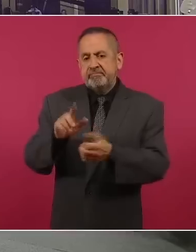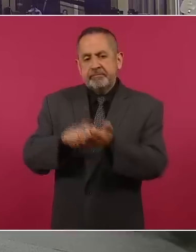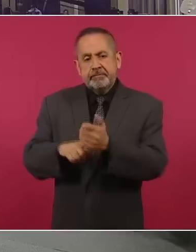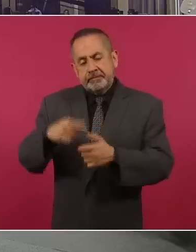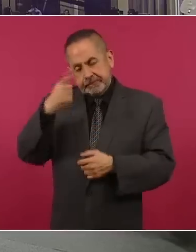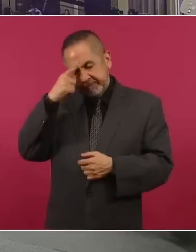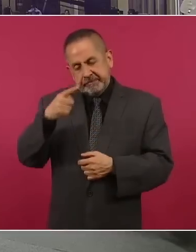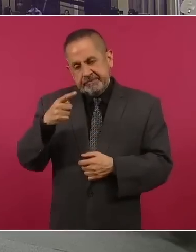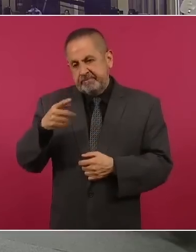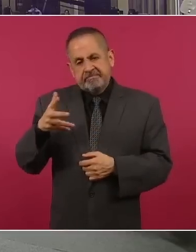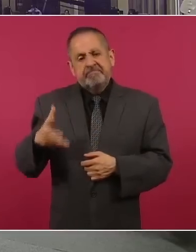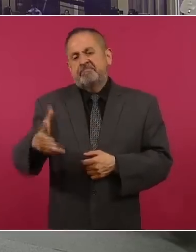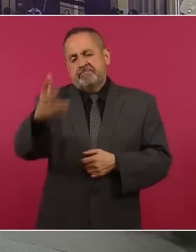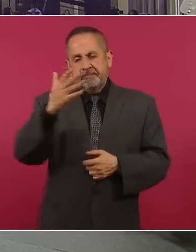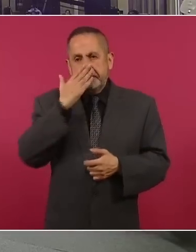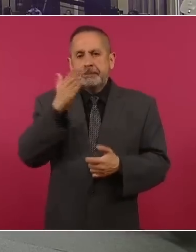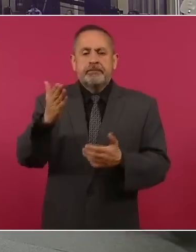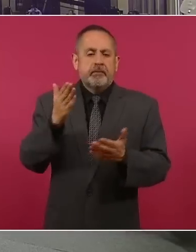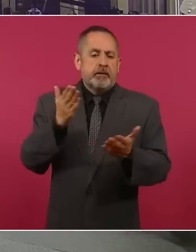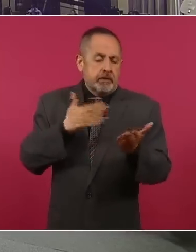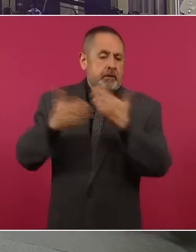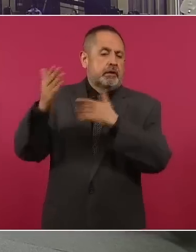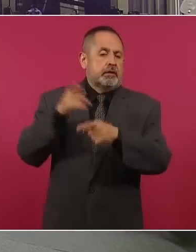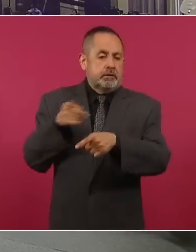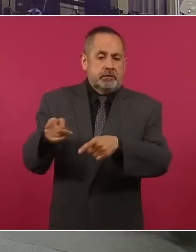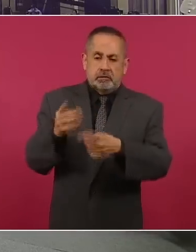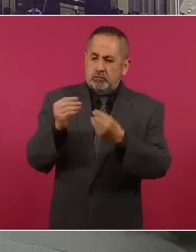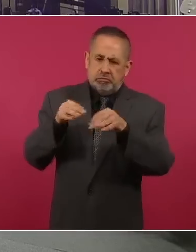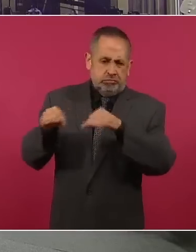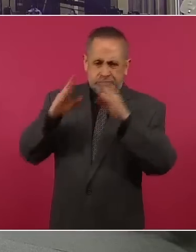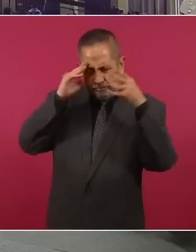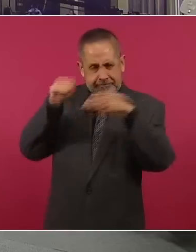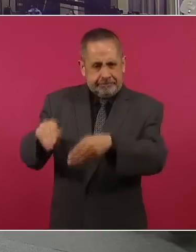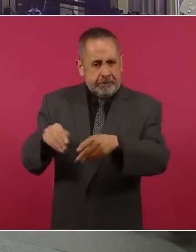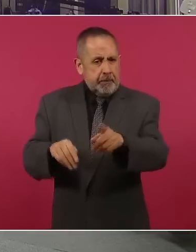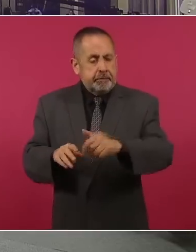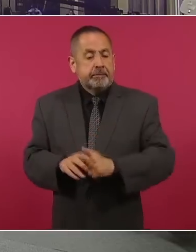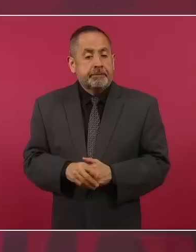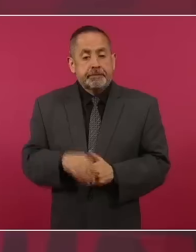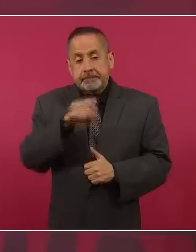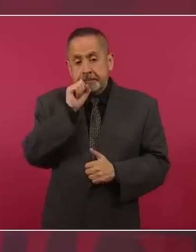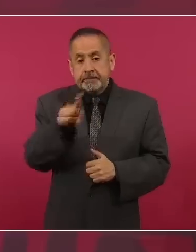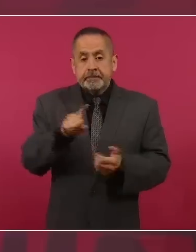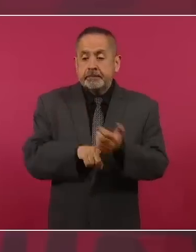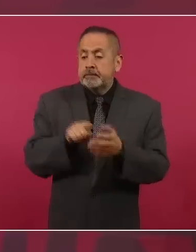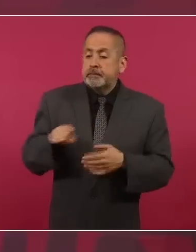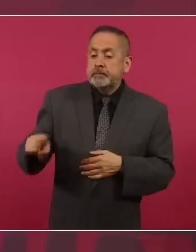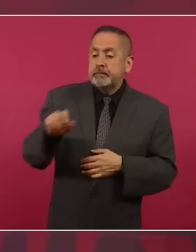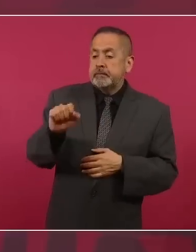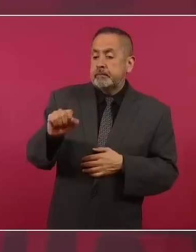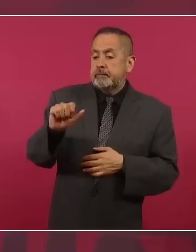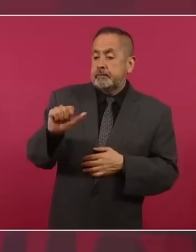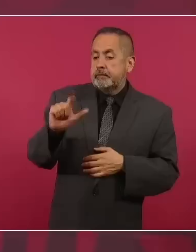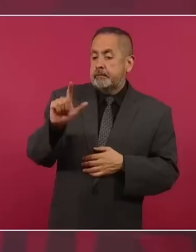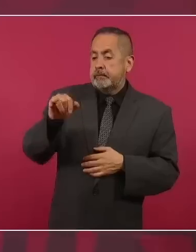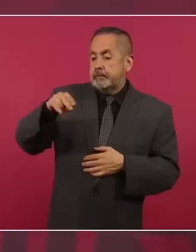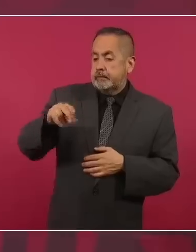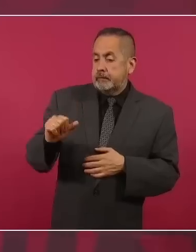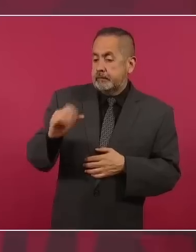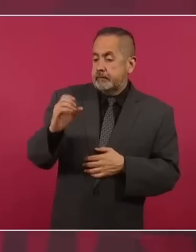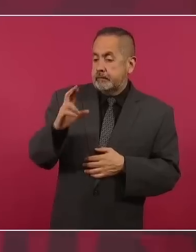desarrollo, ya hay mucha actividad, porque además en Salina Cruz se está rehabilitando